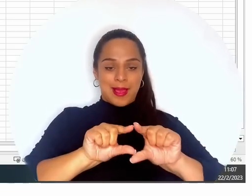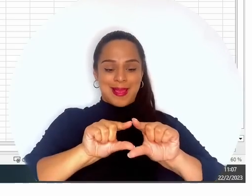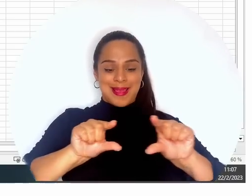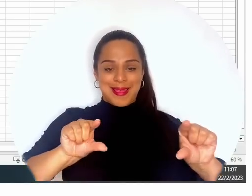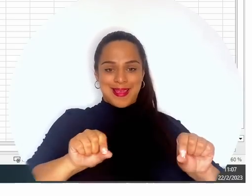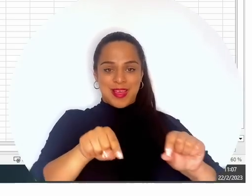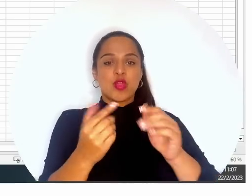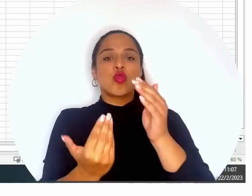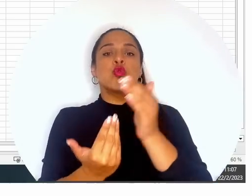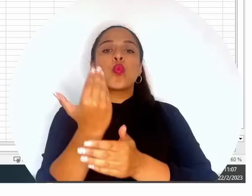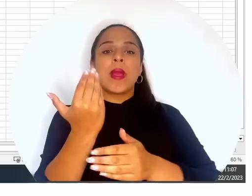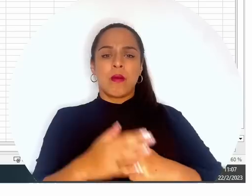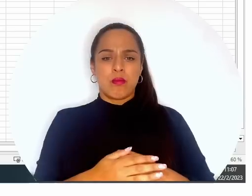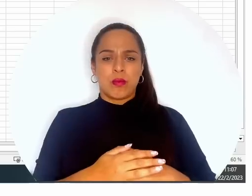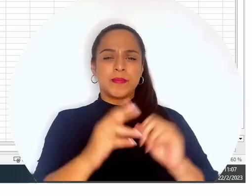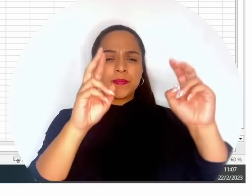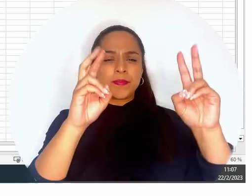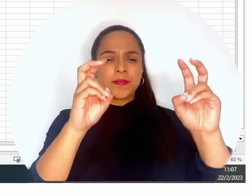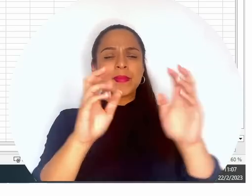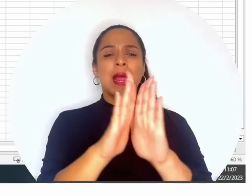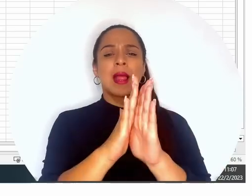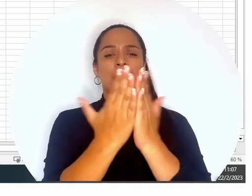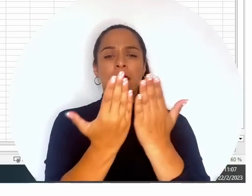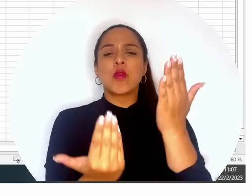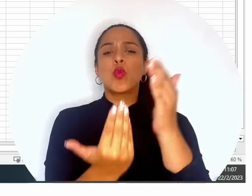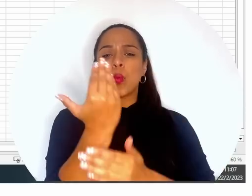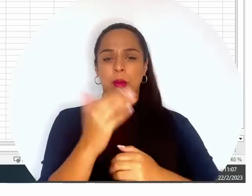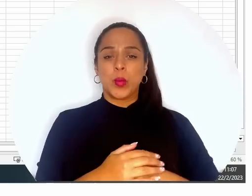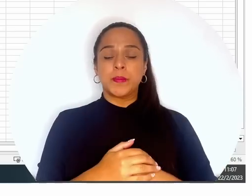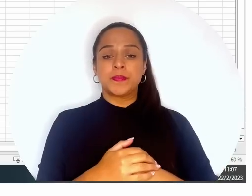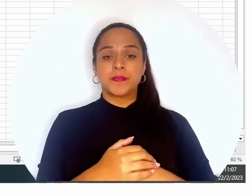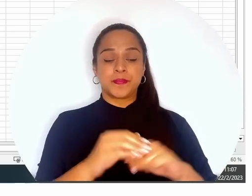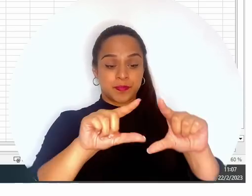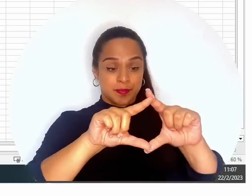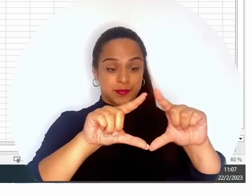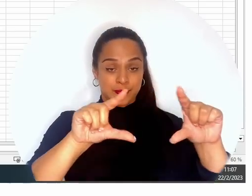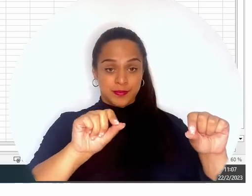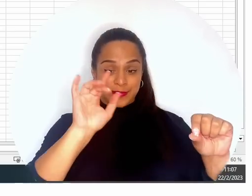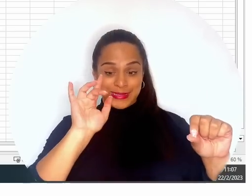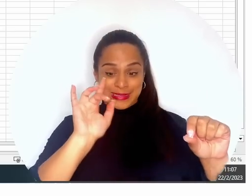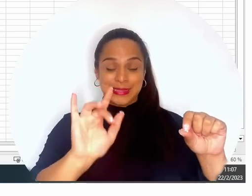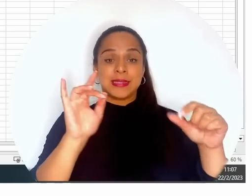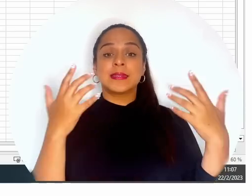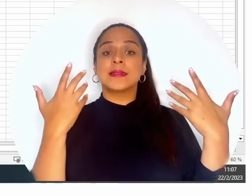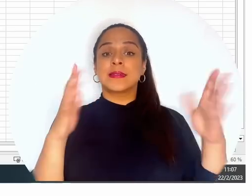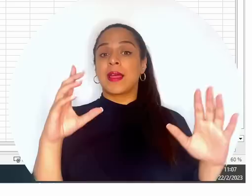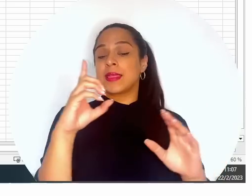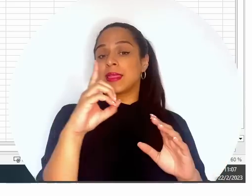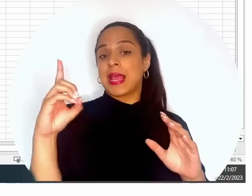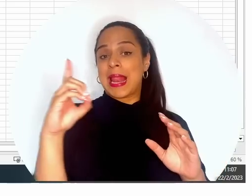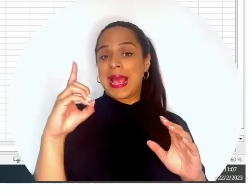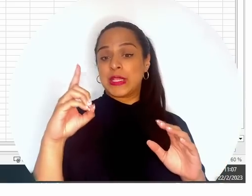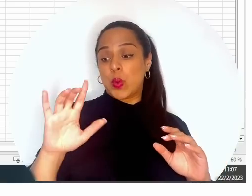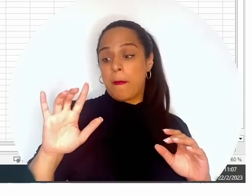agregamos un libro nuevo? Muy simple. Vamos a dar un clic en la plantilla ya existente. Un clic derecho. Vamos a